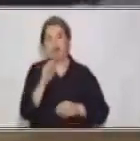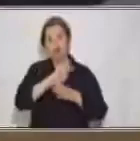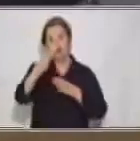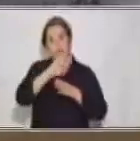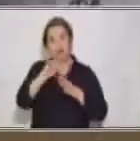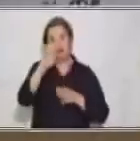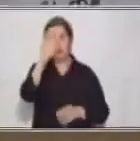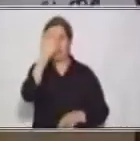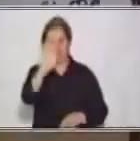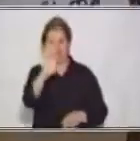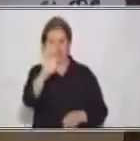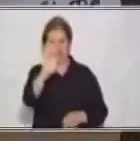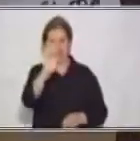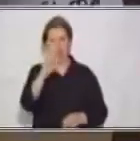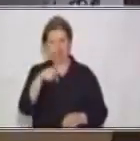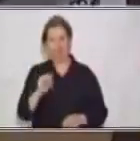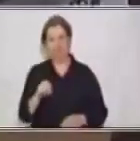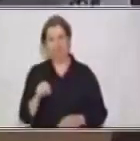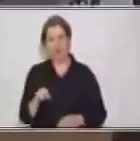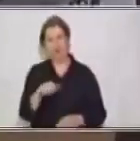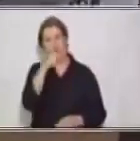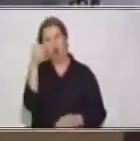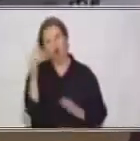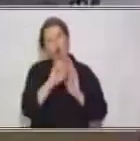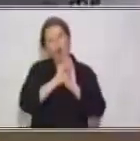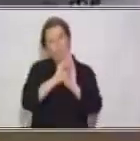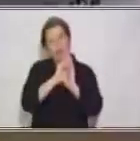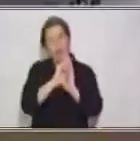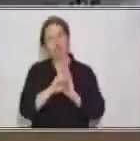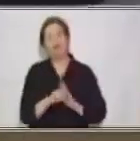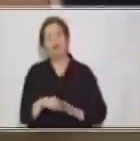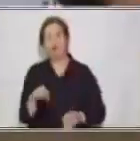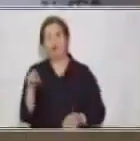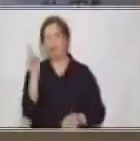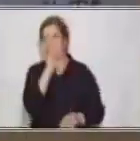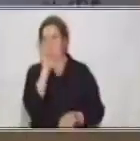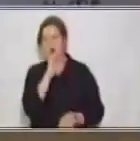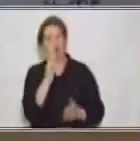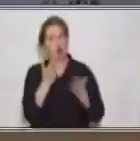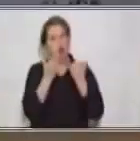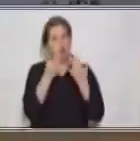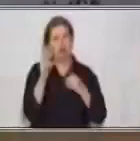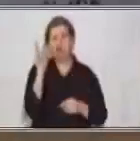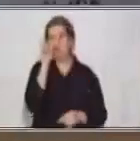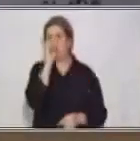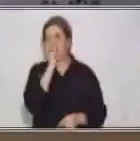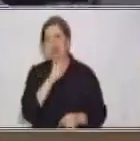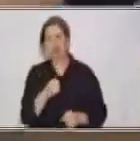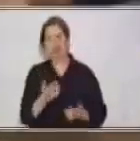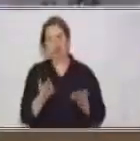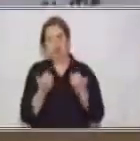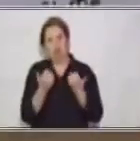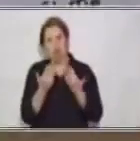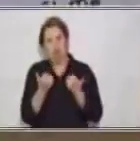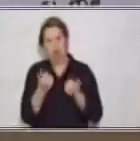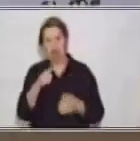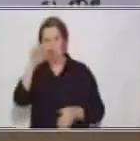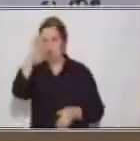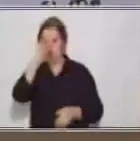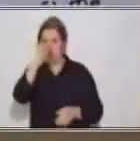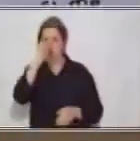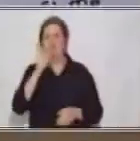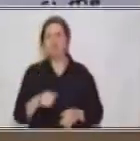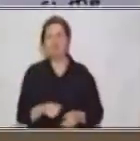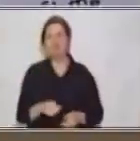Otra. Ni comes ni bebes. Me está diciendo que no haces eso, ¿verdad? Me está negando.